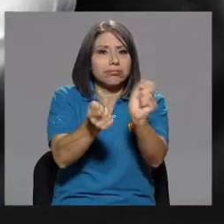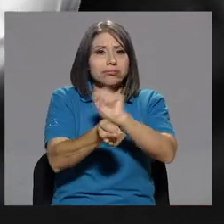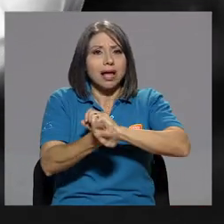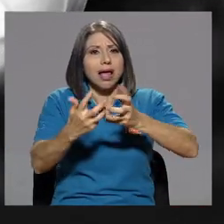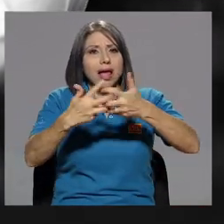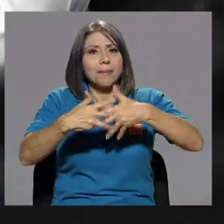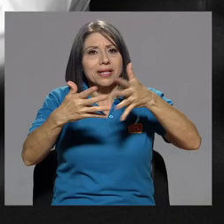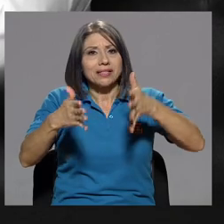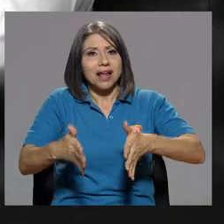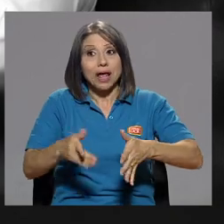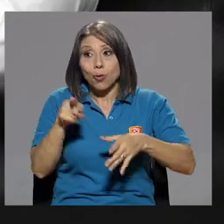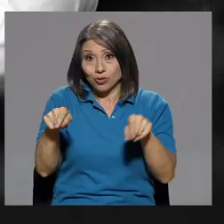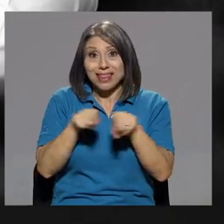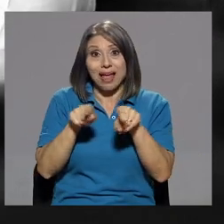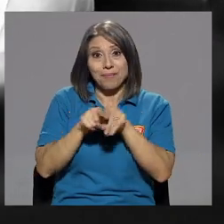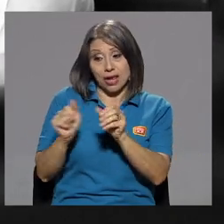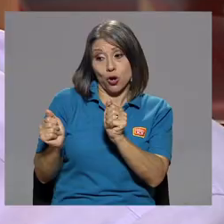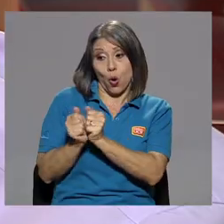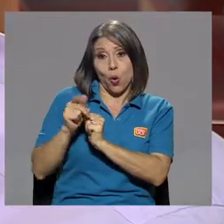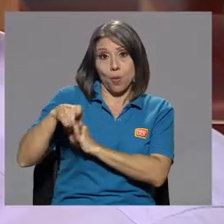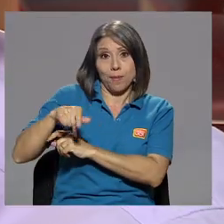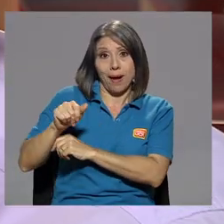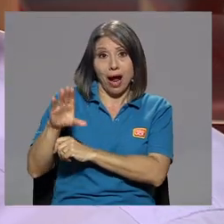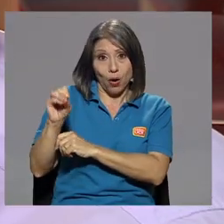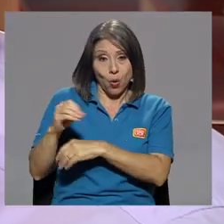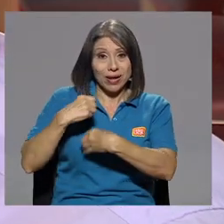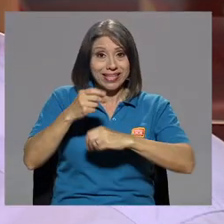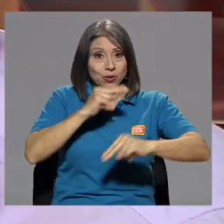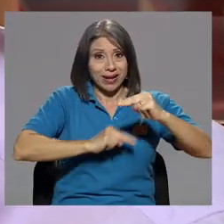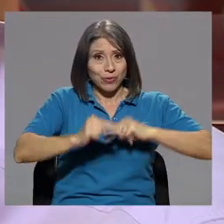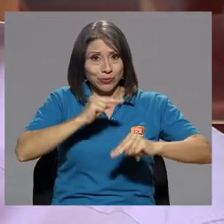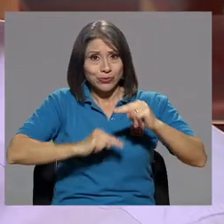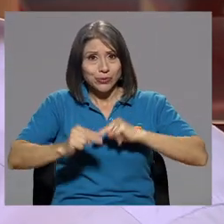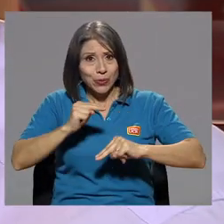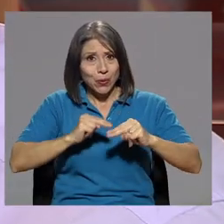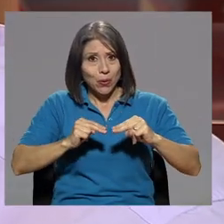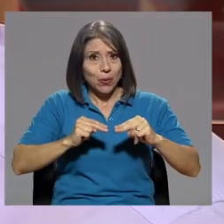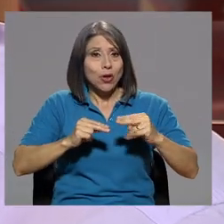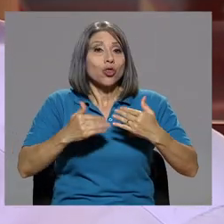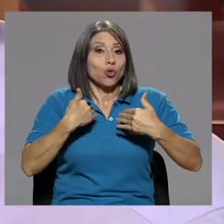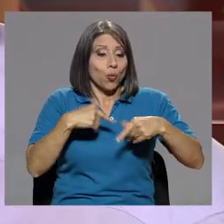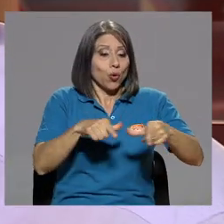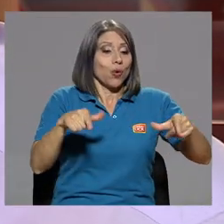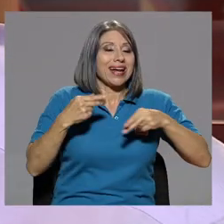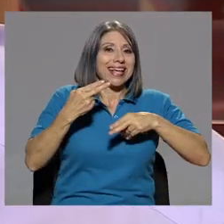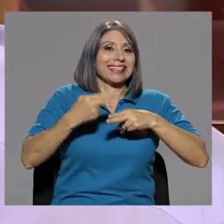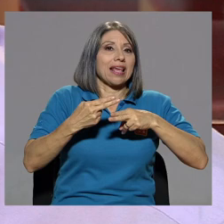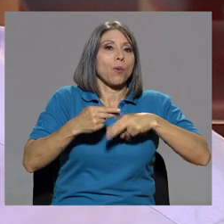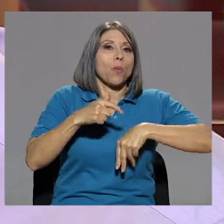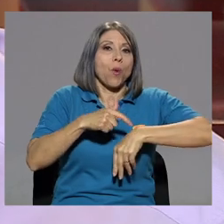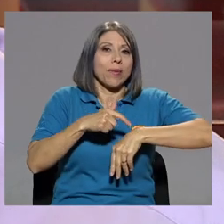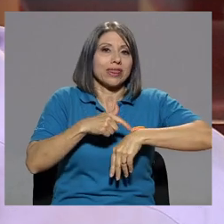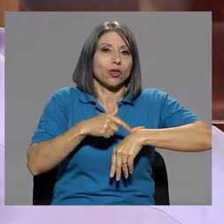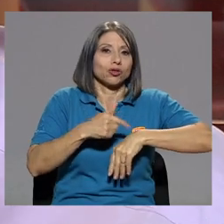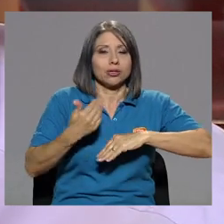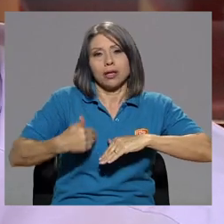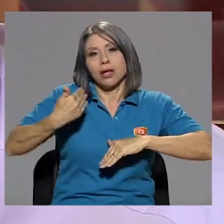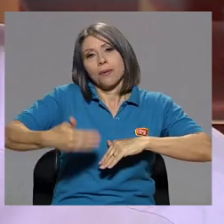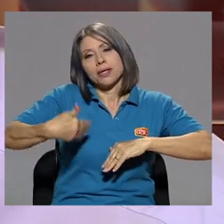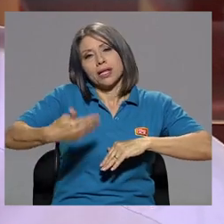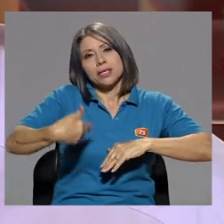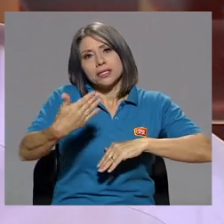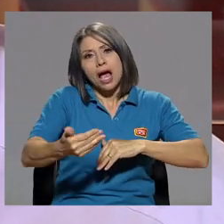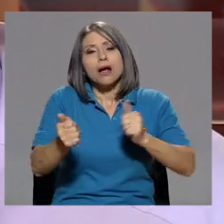hizo negocio con Don Paco. Y bueno, tuvo momentos y más allá de eso, siguió con toda una